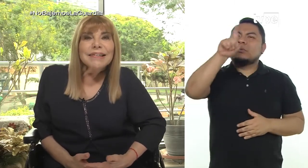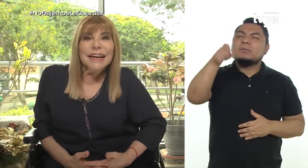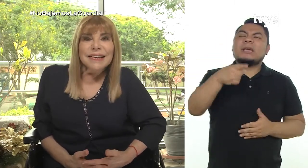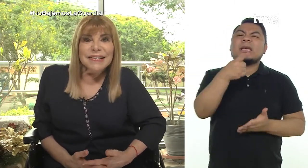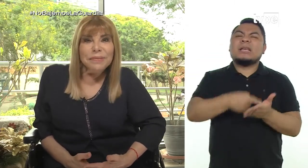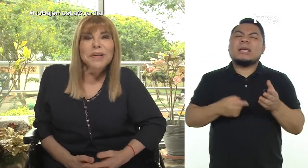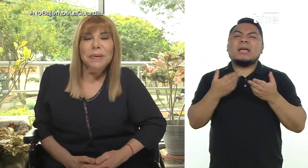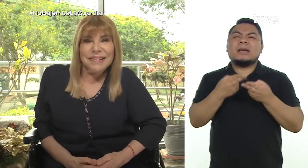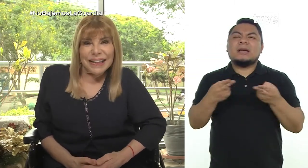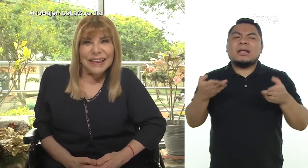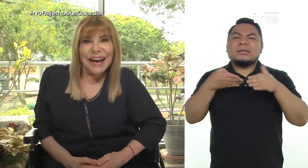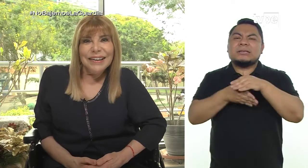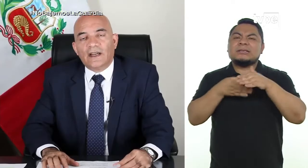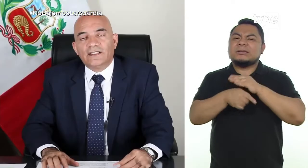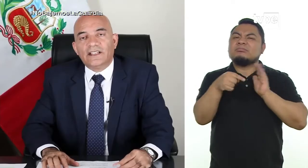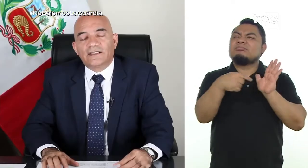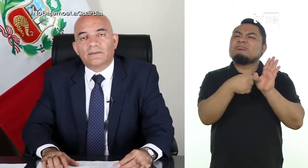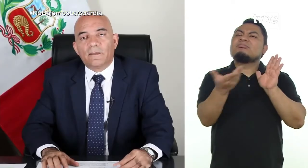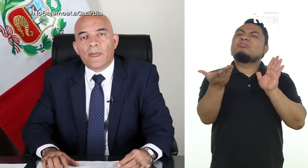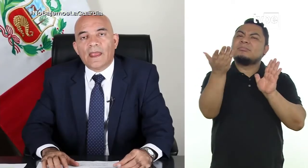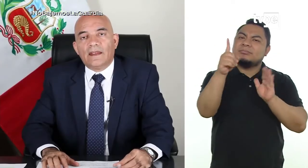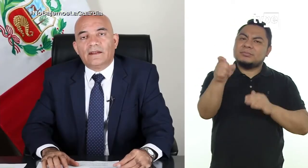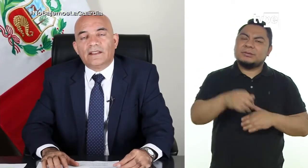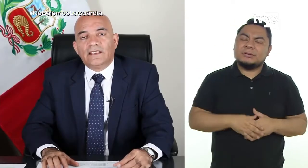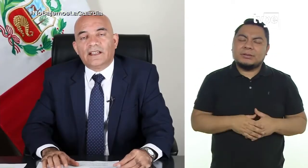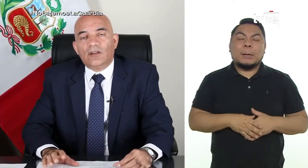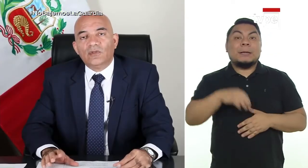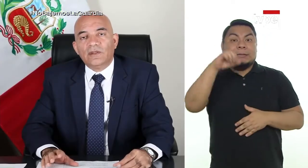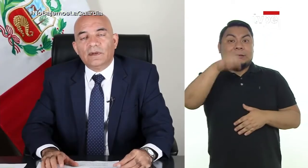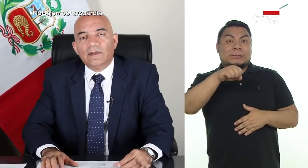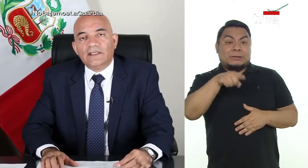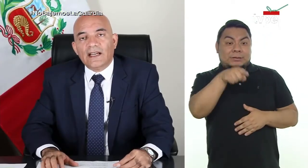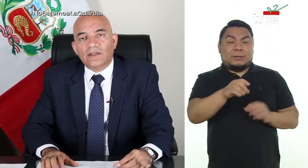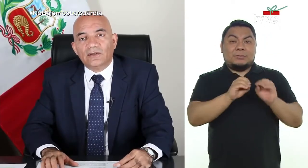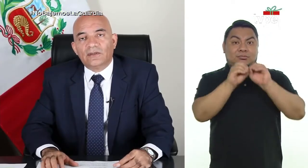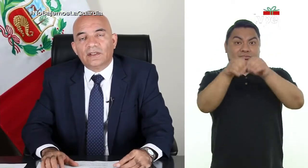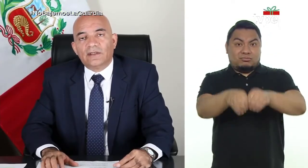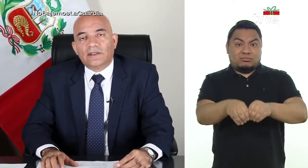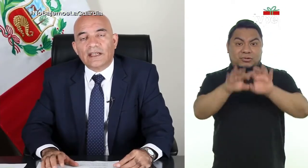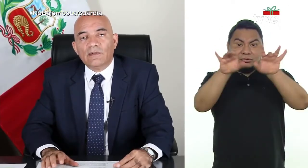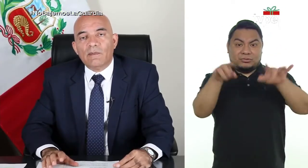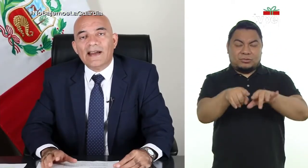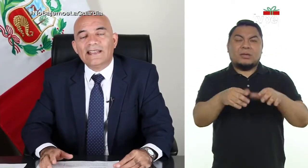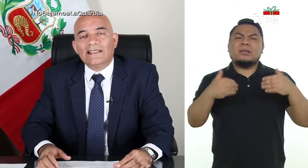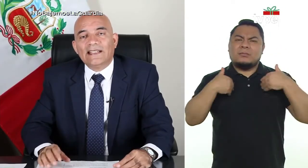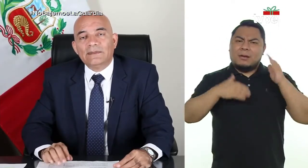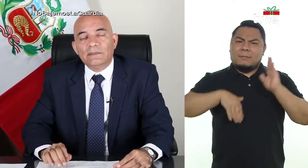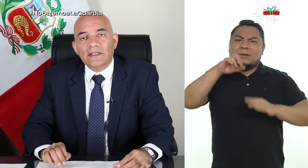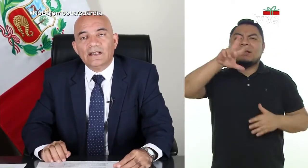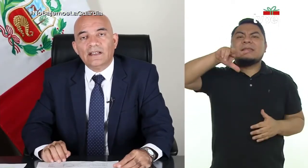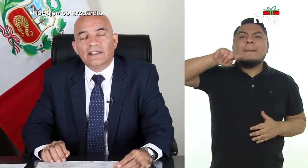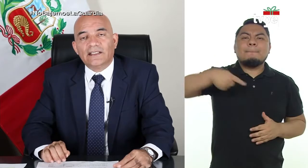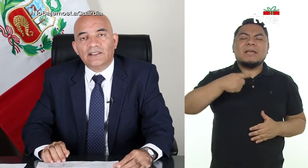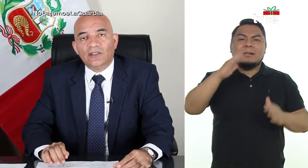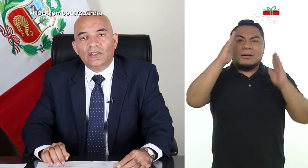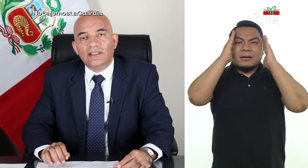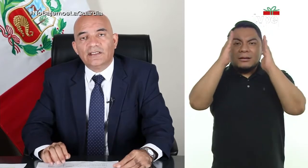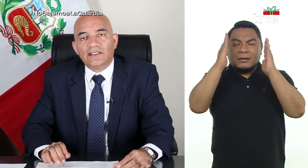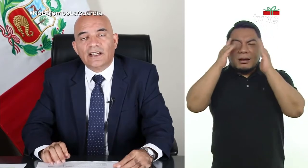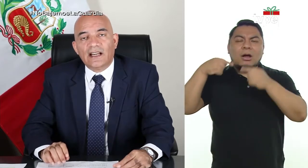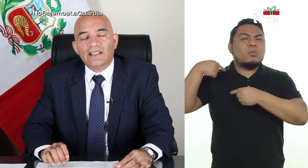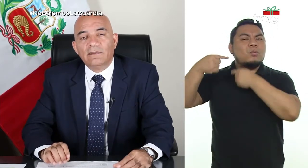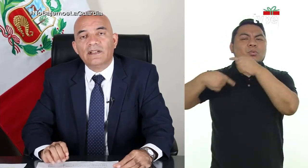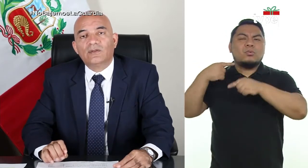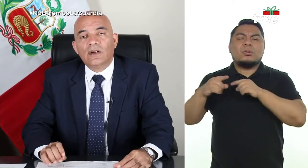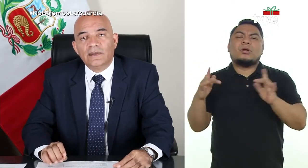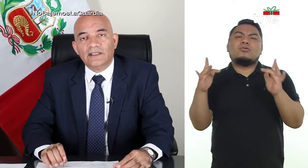herramientas accesibles presenta? Así es. Desde que lo hemos implementado, tenemos más de 3 mil atenciones